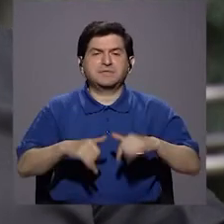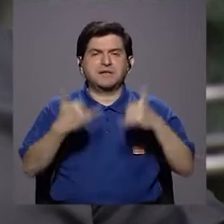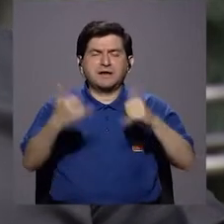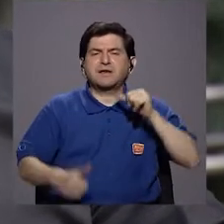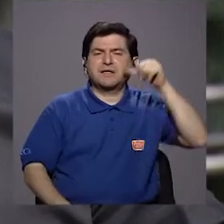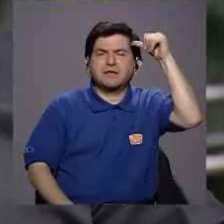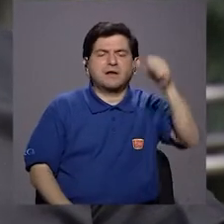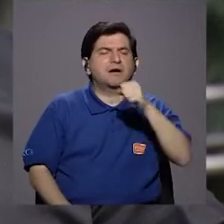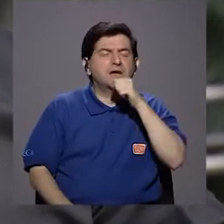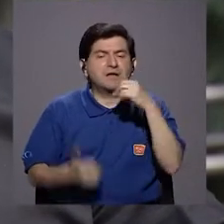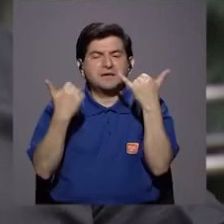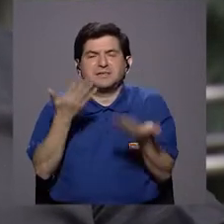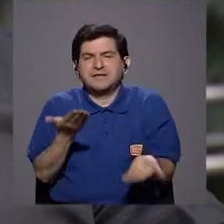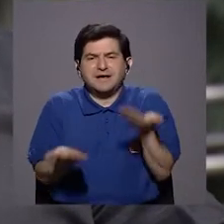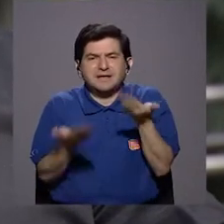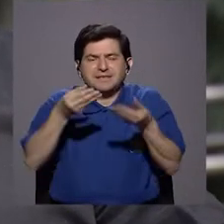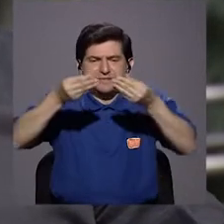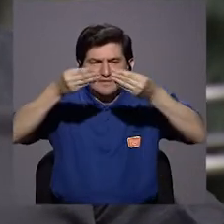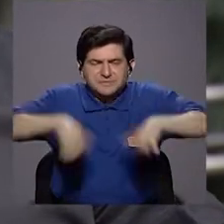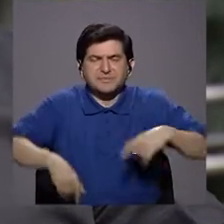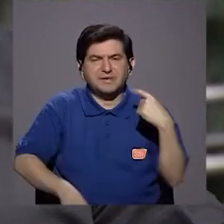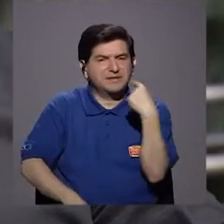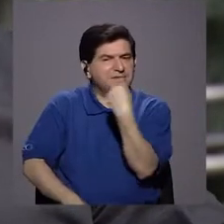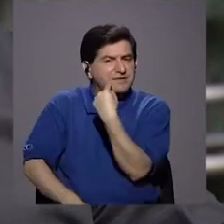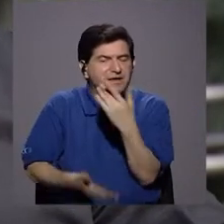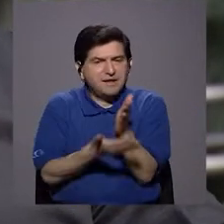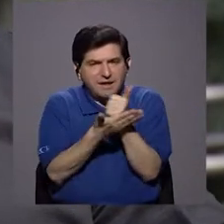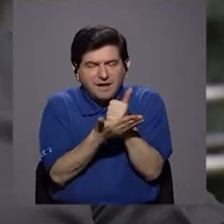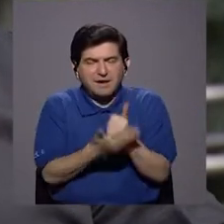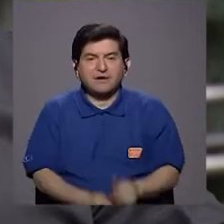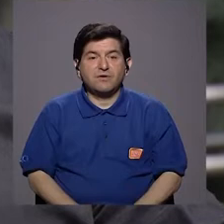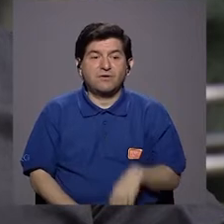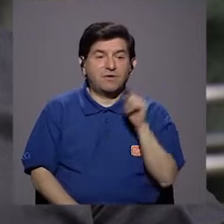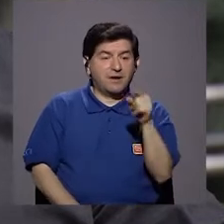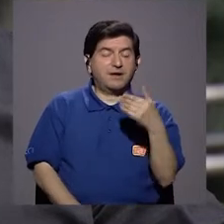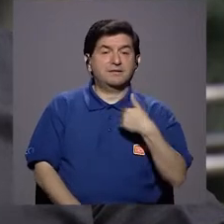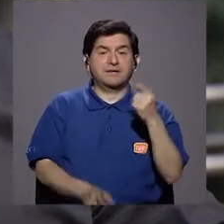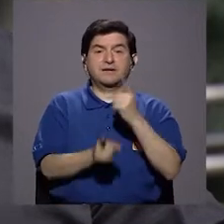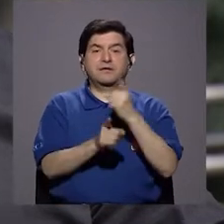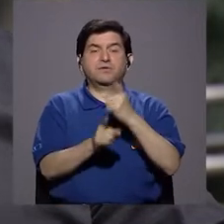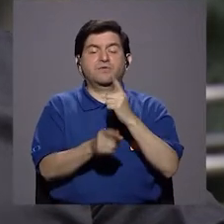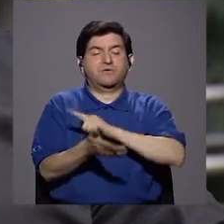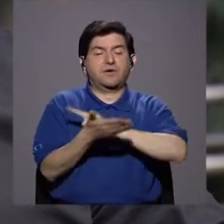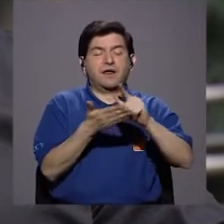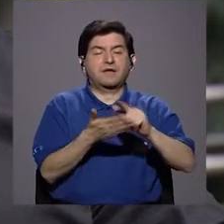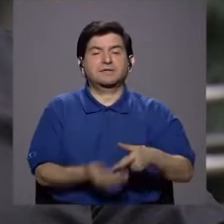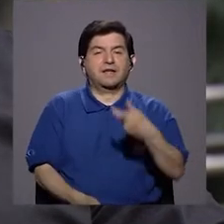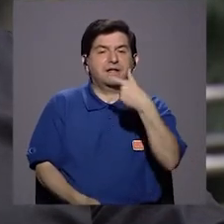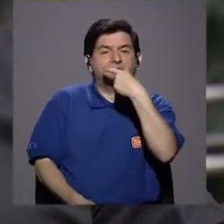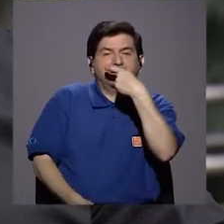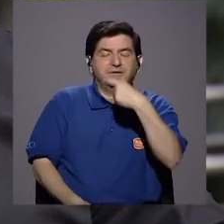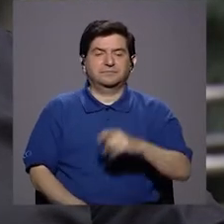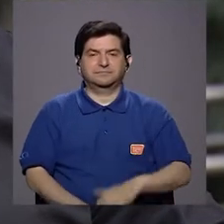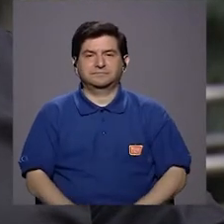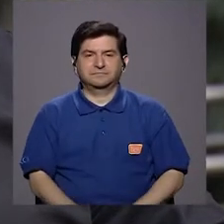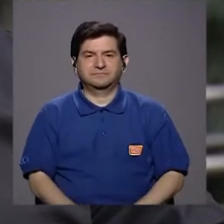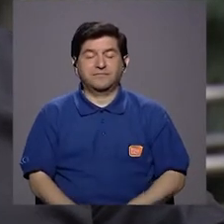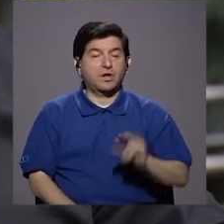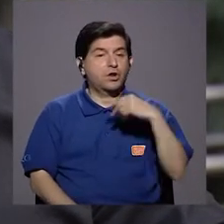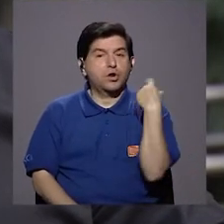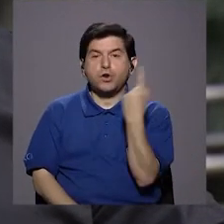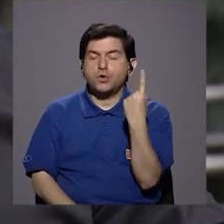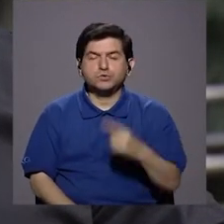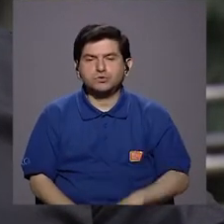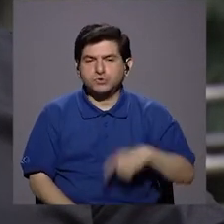Y cuando ya sos un adulto mayor que tal vez ya has perdido piezas dentales, ahí entra el factor de tener una adecuada higiene de las prótesis también, ¿verdad?